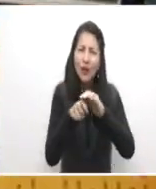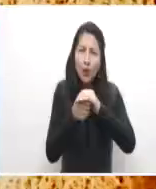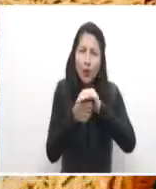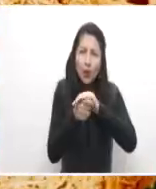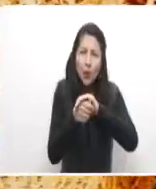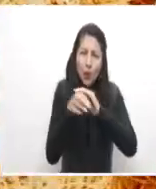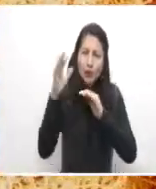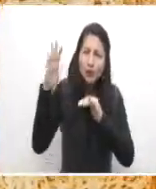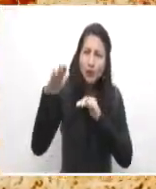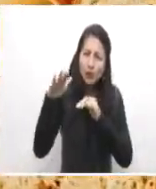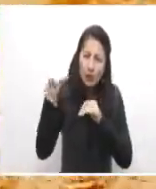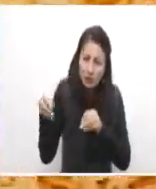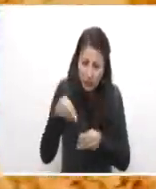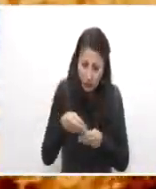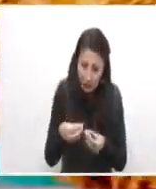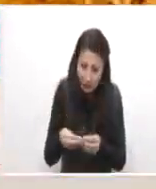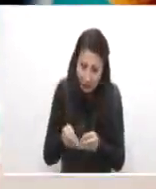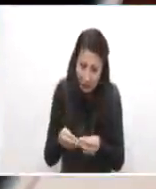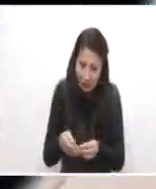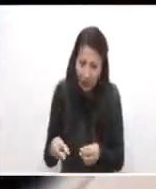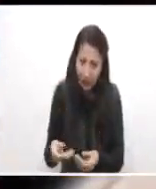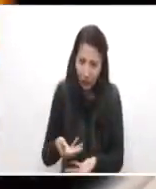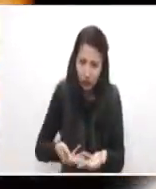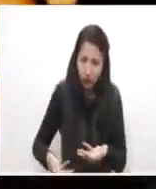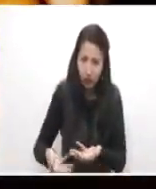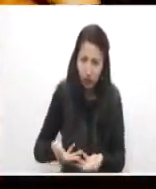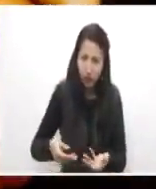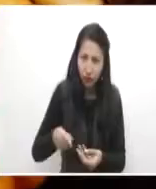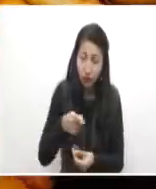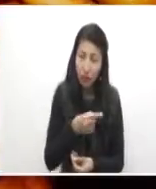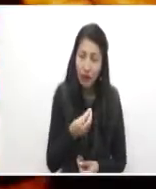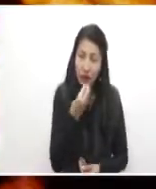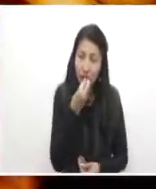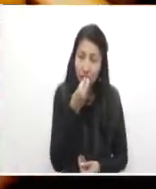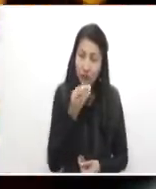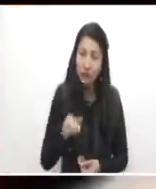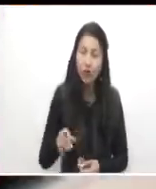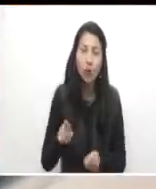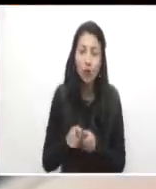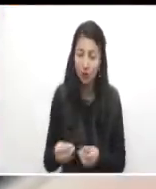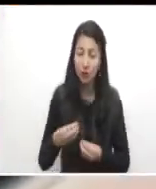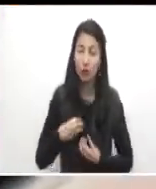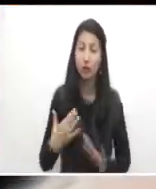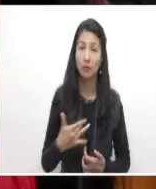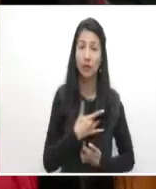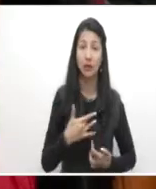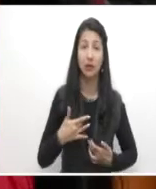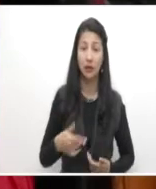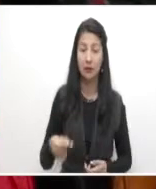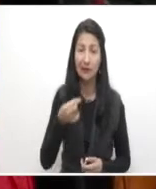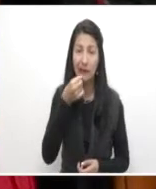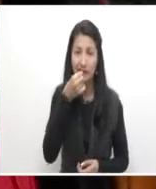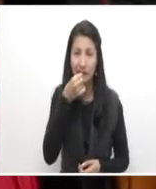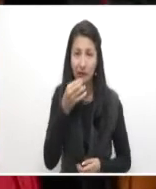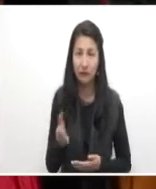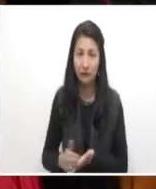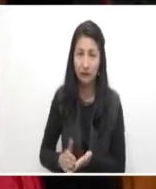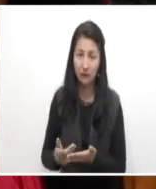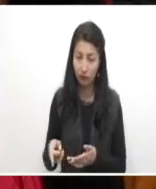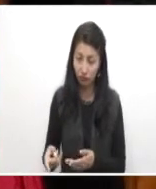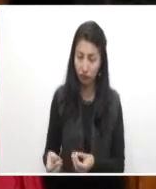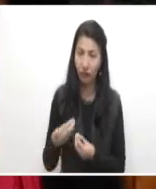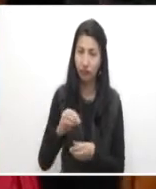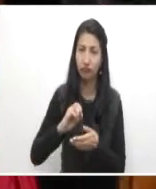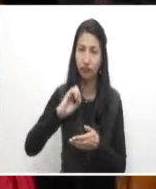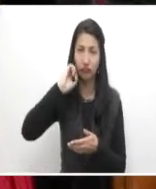entre los troncos de las palmas de aguaje, pero que en Leticia son consumidas por sus propiedades medicinales. Considero que gracias al SENA y al